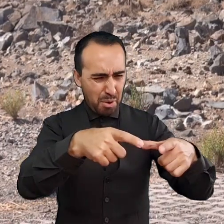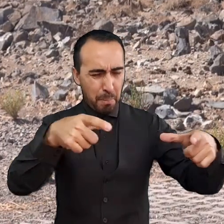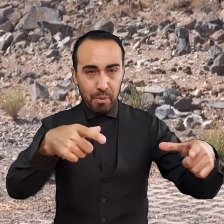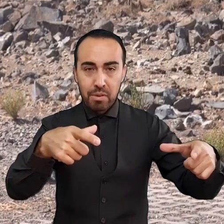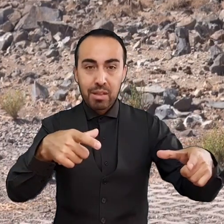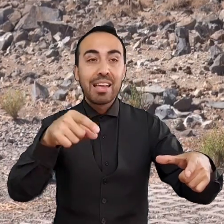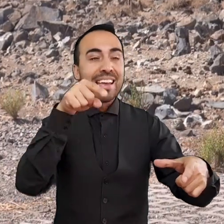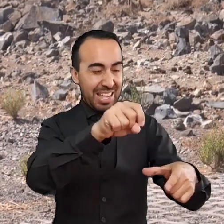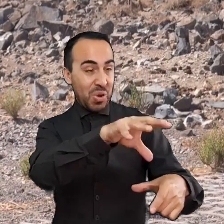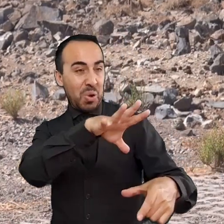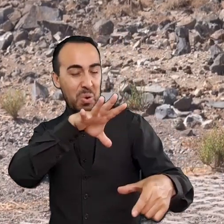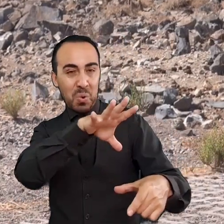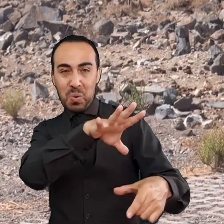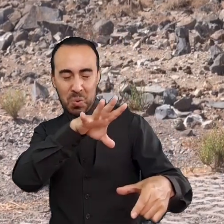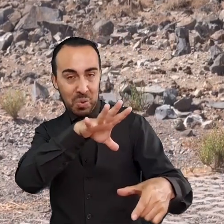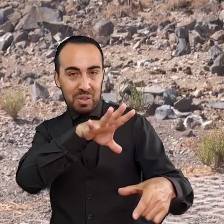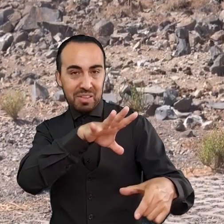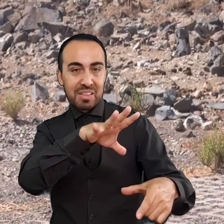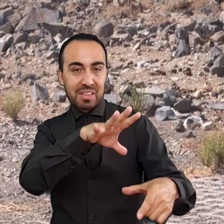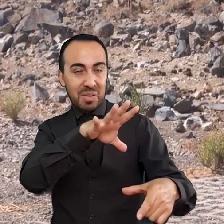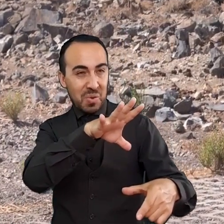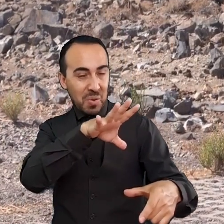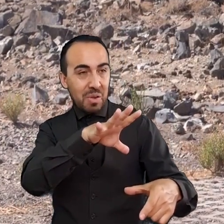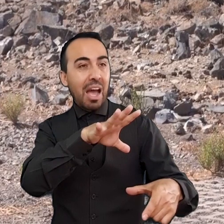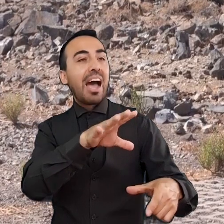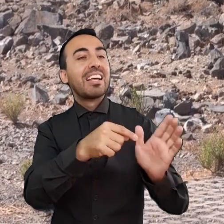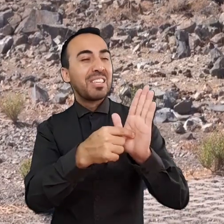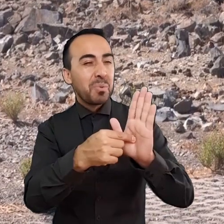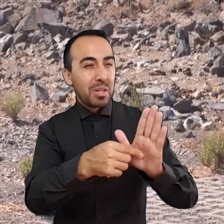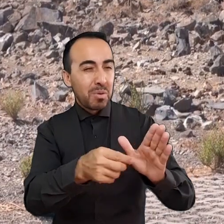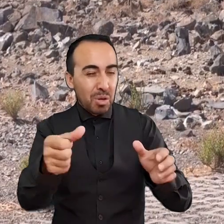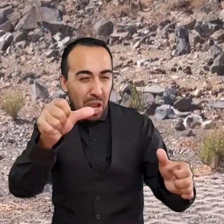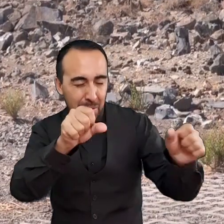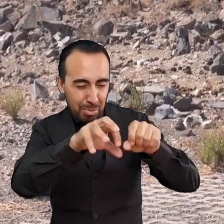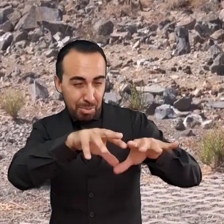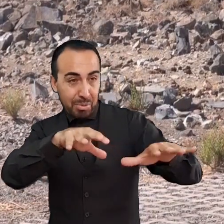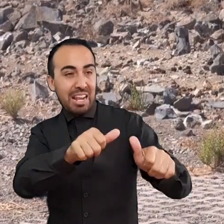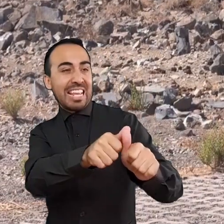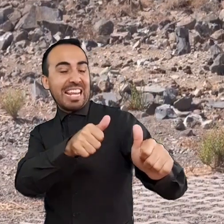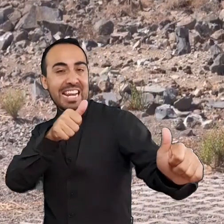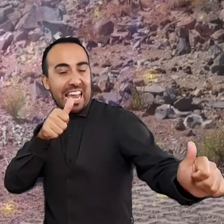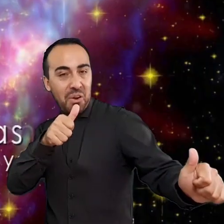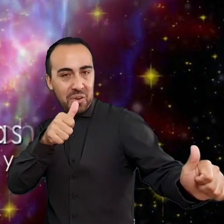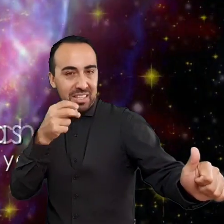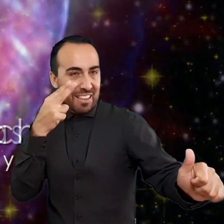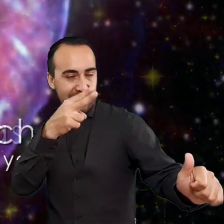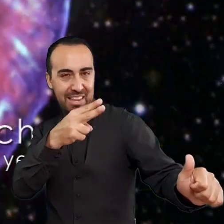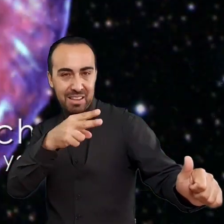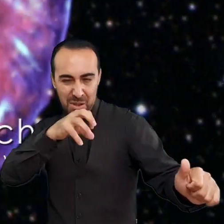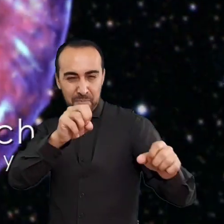de la supernova y que el retardo se debe al camino extra que debe seguir la luz hasta llegar a nosotros.